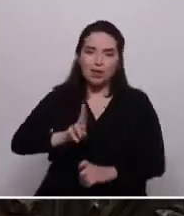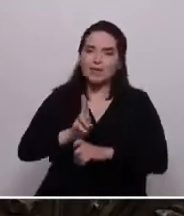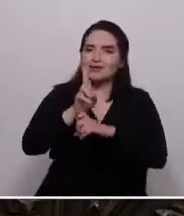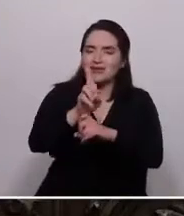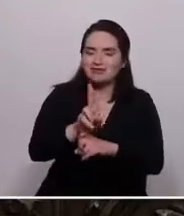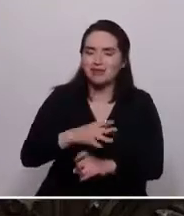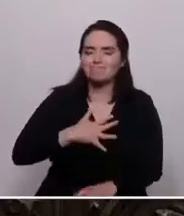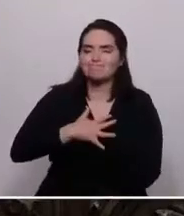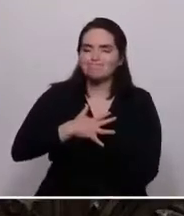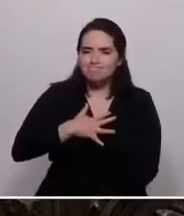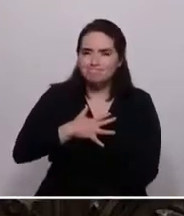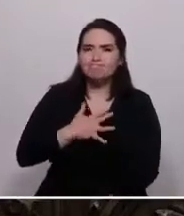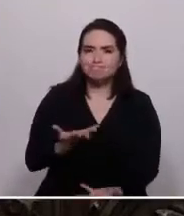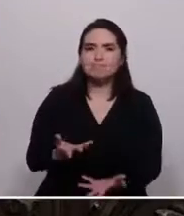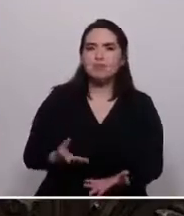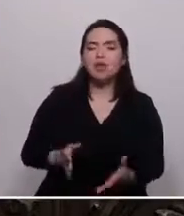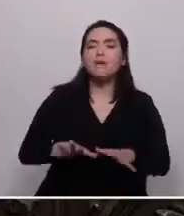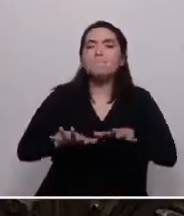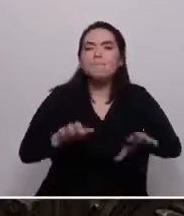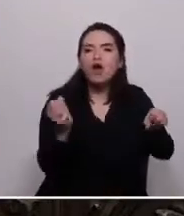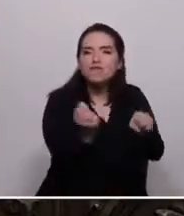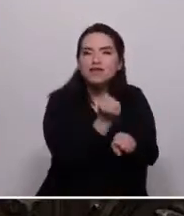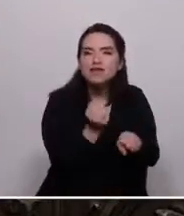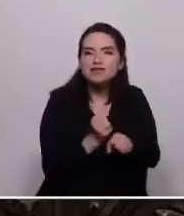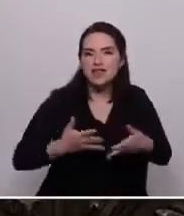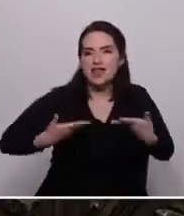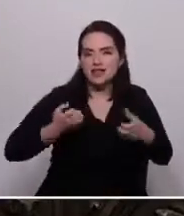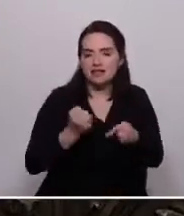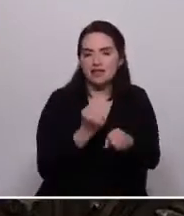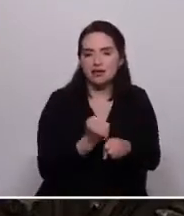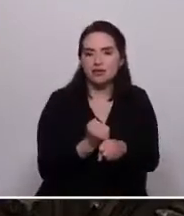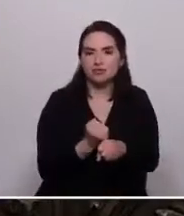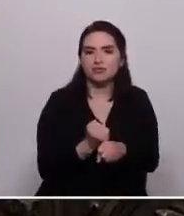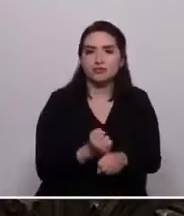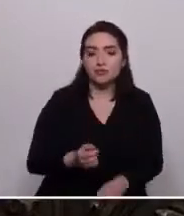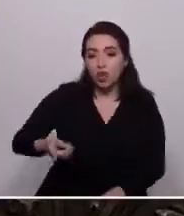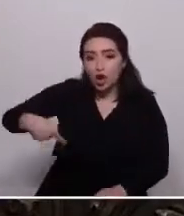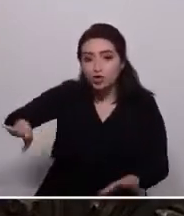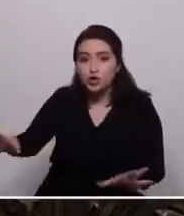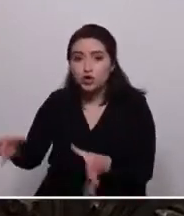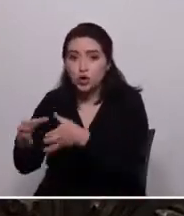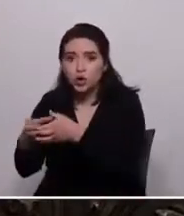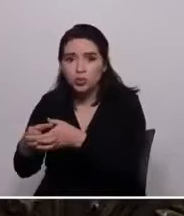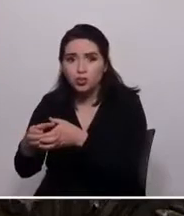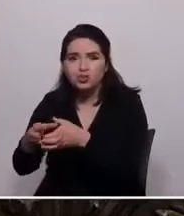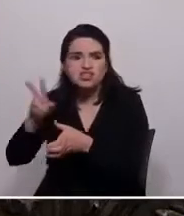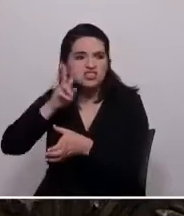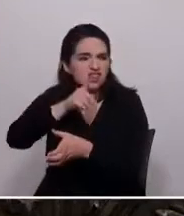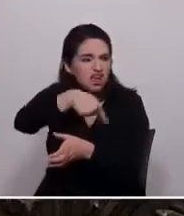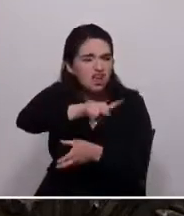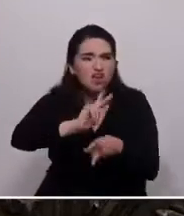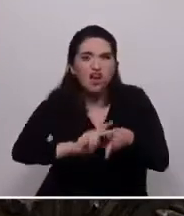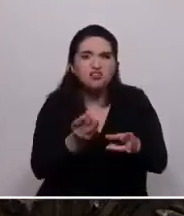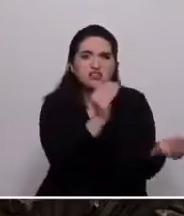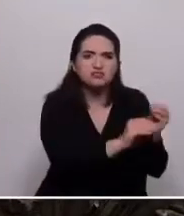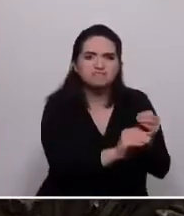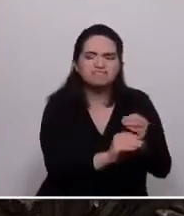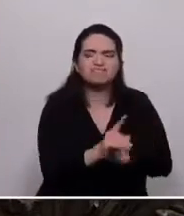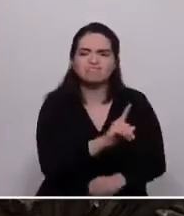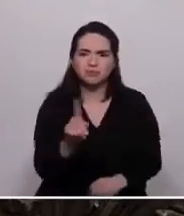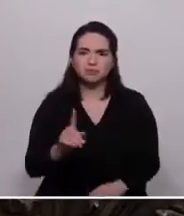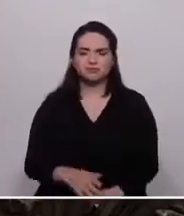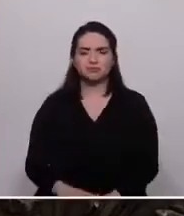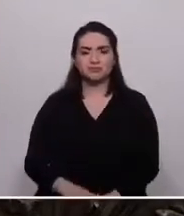del lema que moviliza nuestro quehacer. ¡Nada de nosotros sin nosotros! Frase que desprende de las